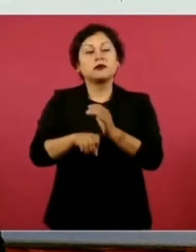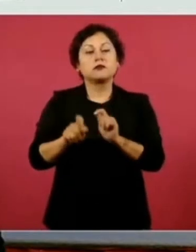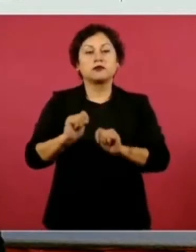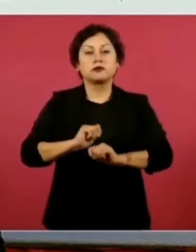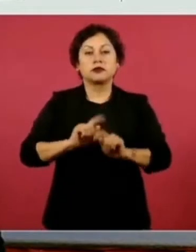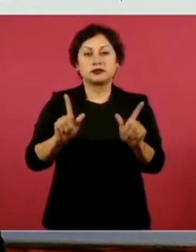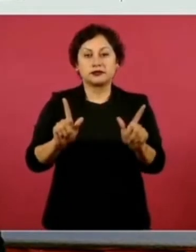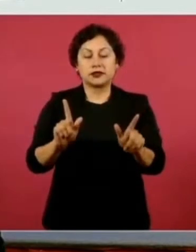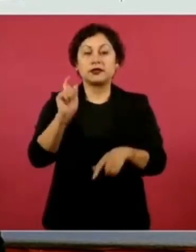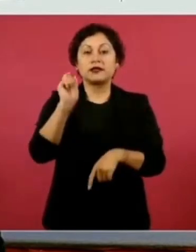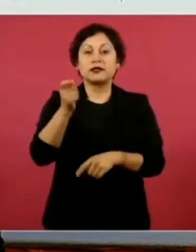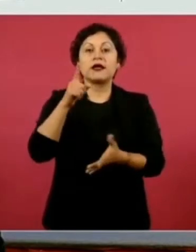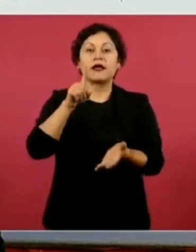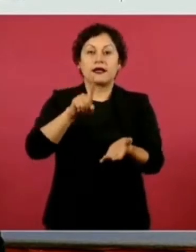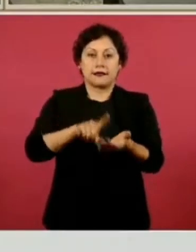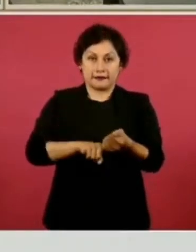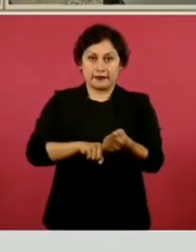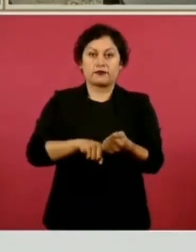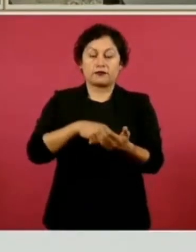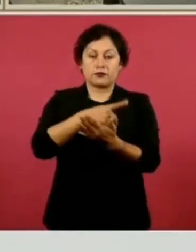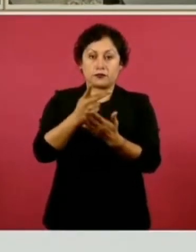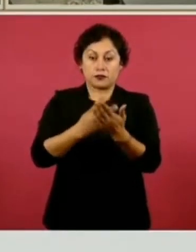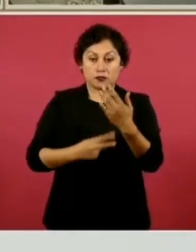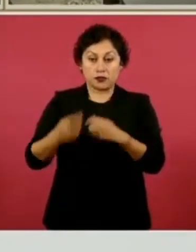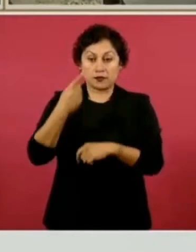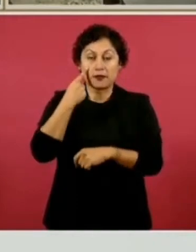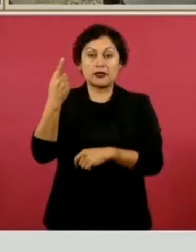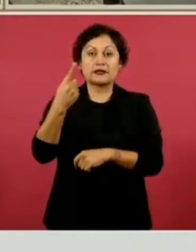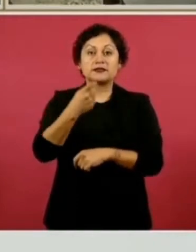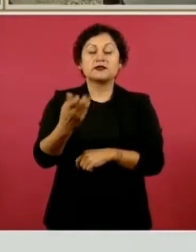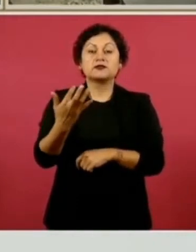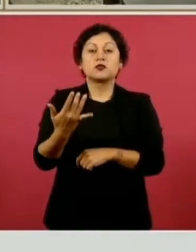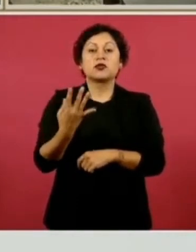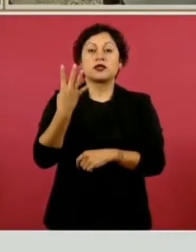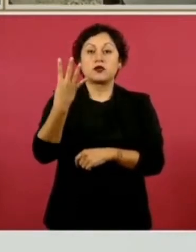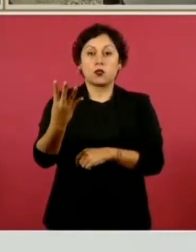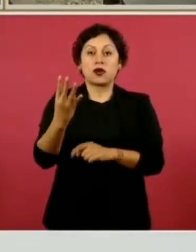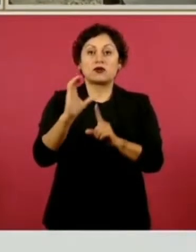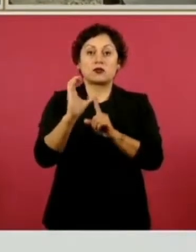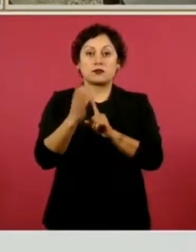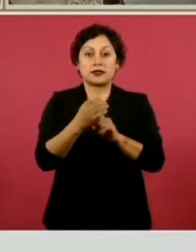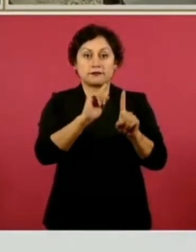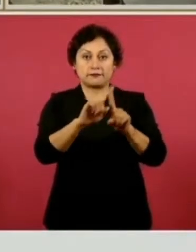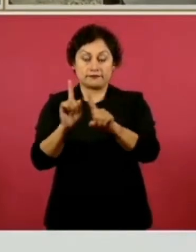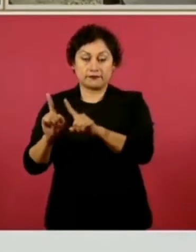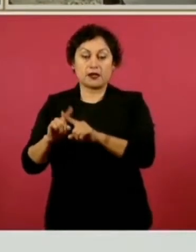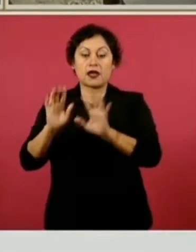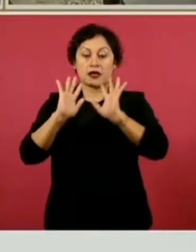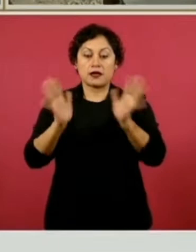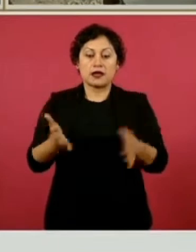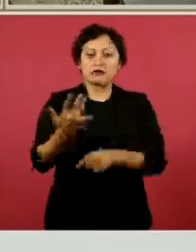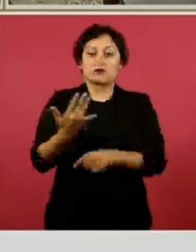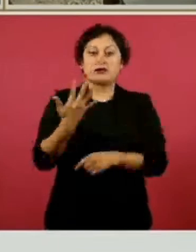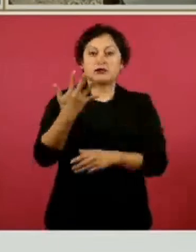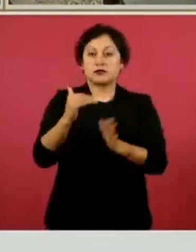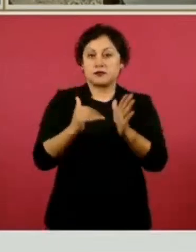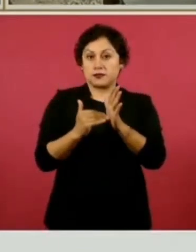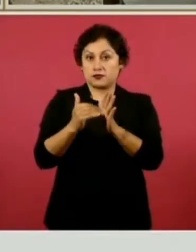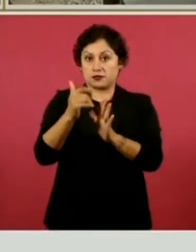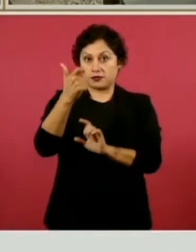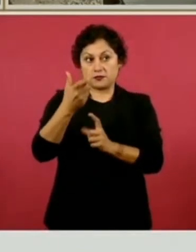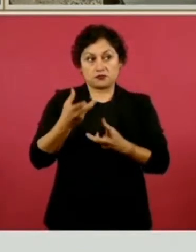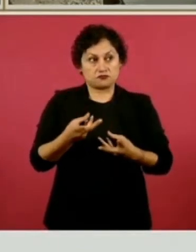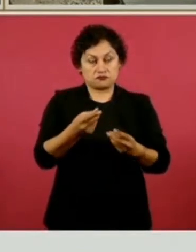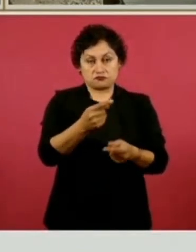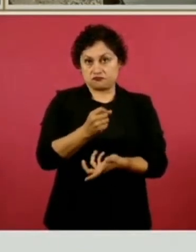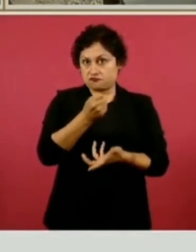en la clínica es nuestra 154 comités que ya han ejercido 55 millones de pesos. Aquí vemos el